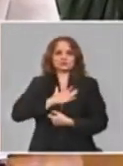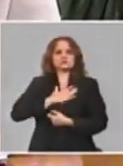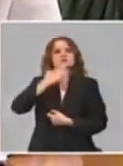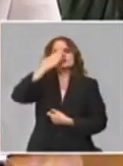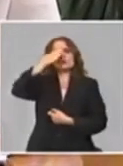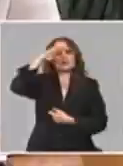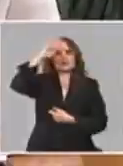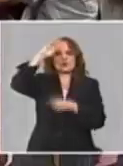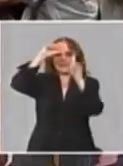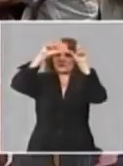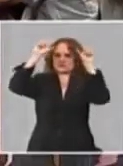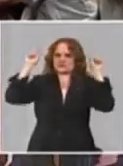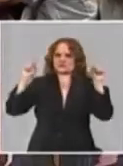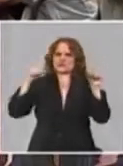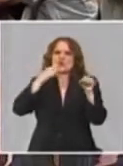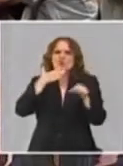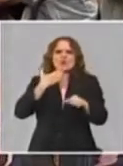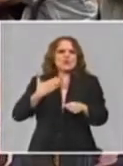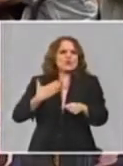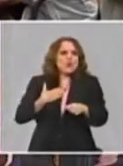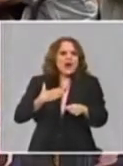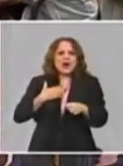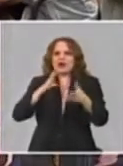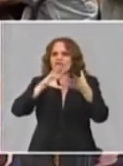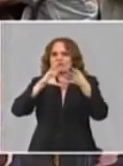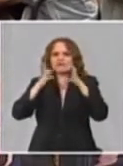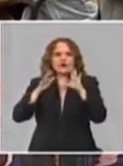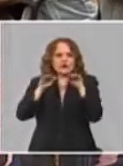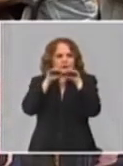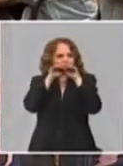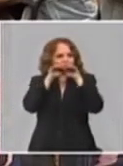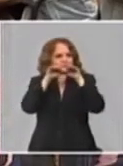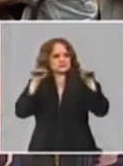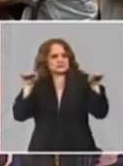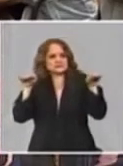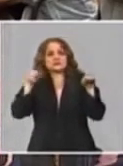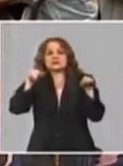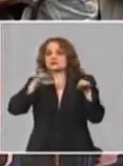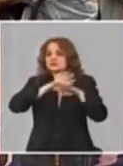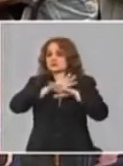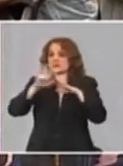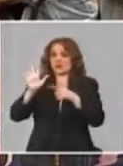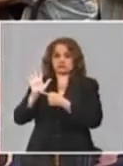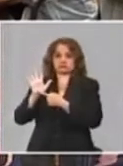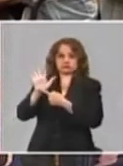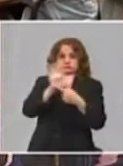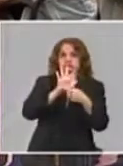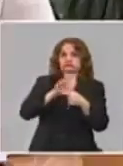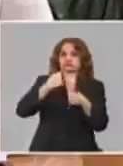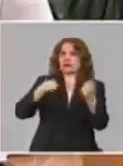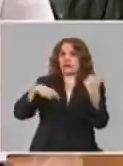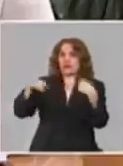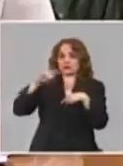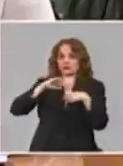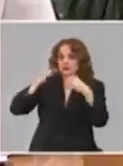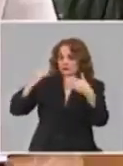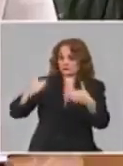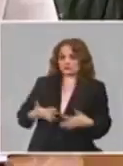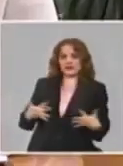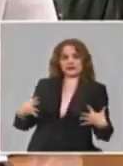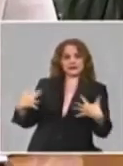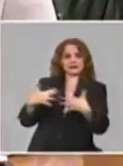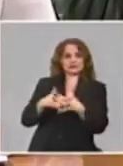determinar cuál ha sido el patrón y ya va ya está va a ser publicado ya fue publicado el ginecóster dice el de pediatría va a ser publicado